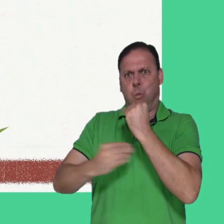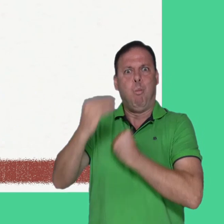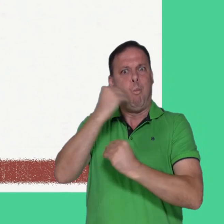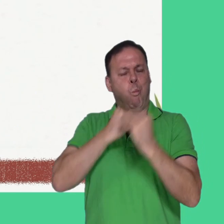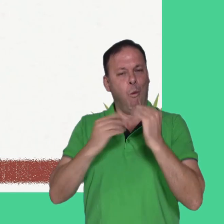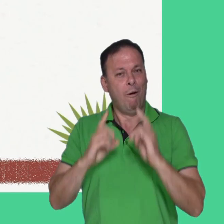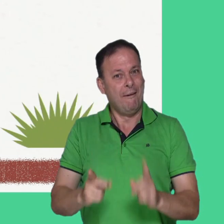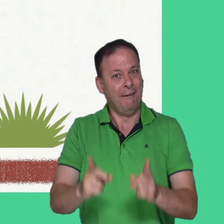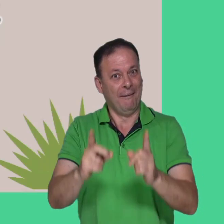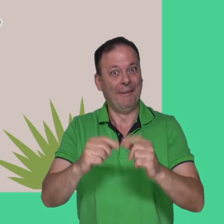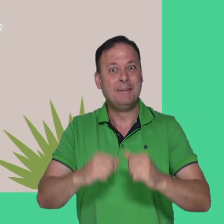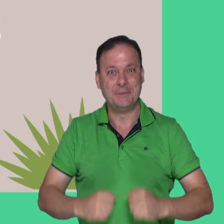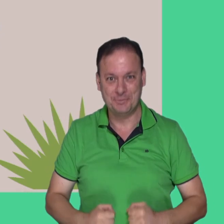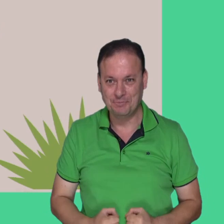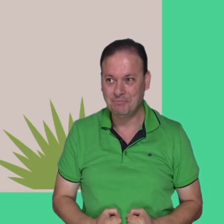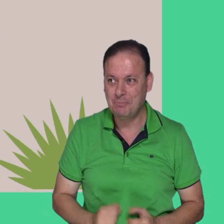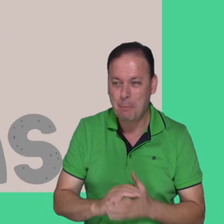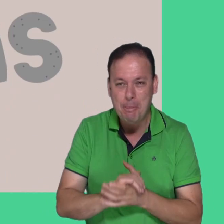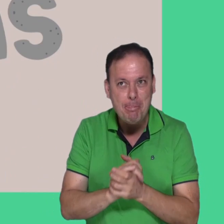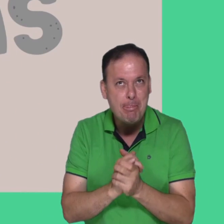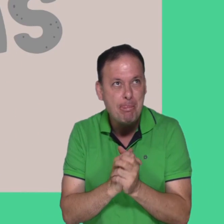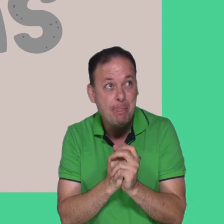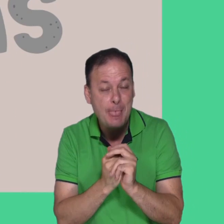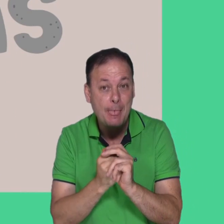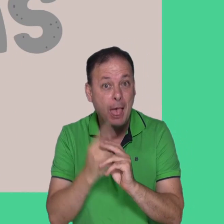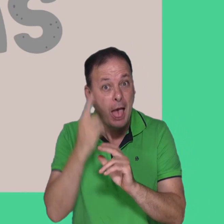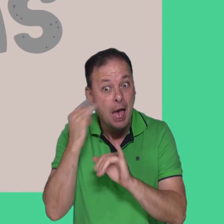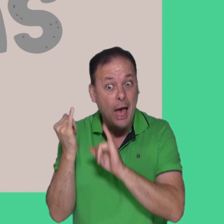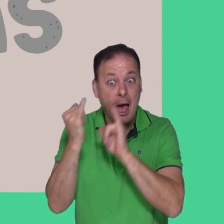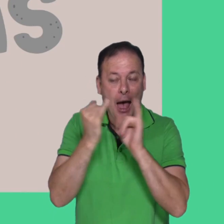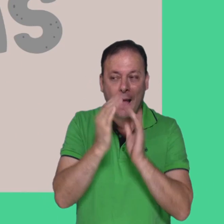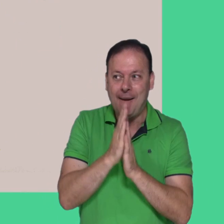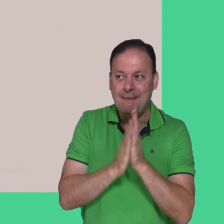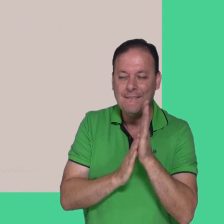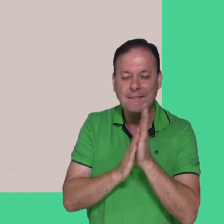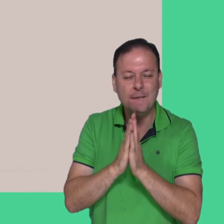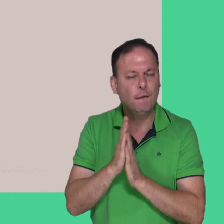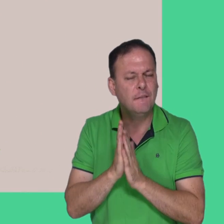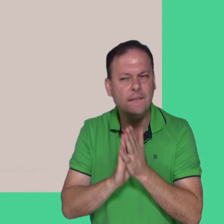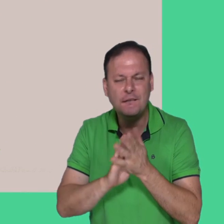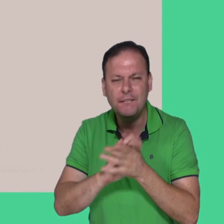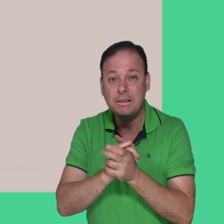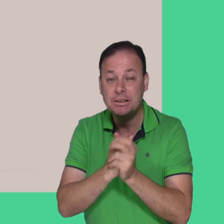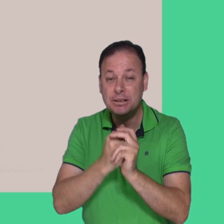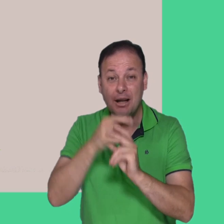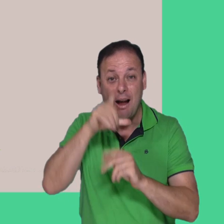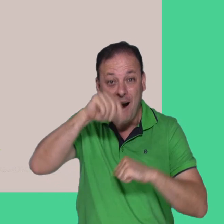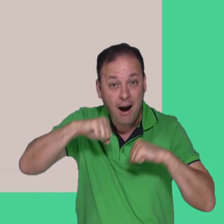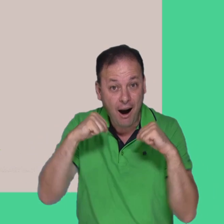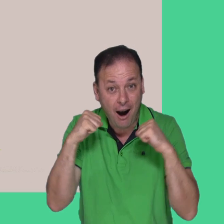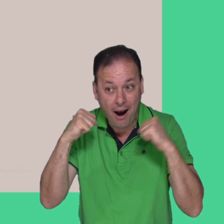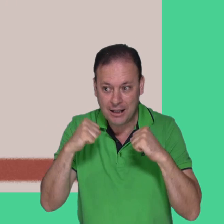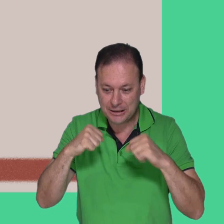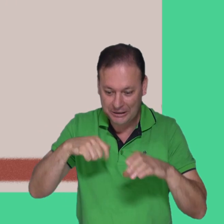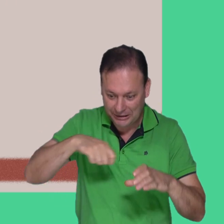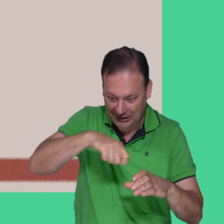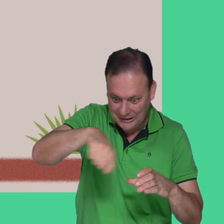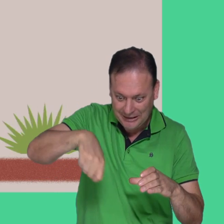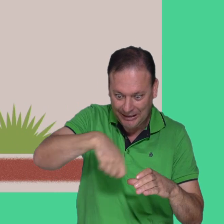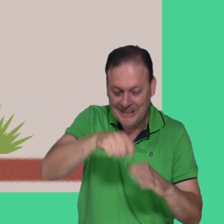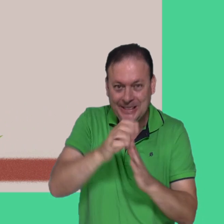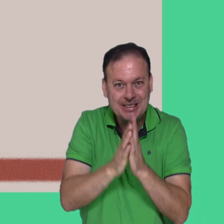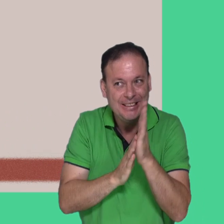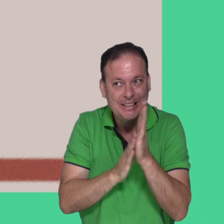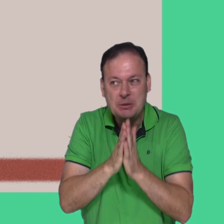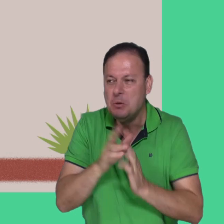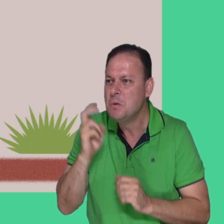iba a comer después. Un día le dio muchas ganas de comer guiso de gallina y Mucuné salió